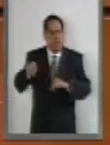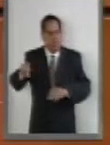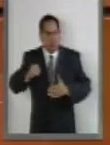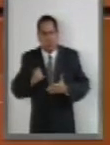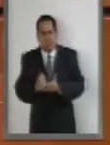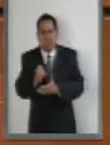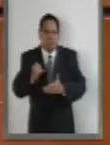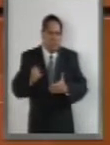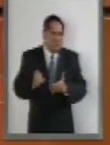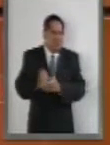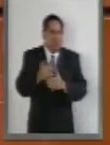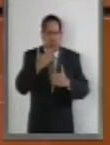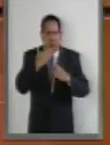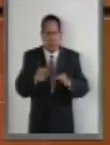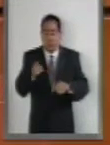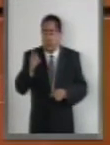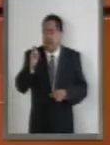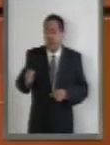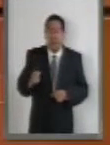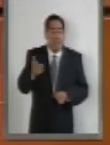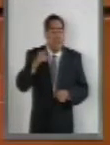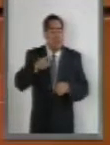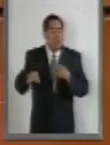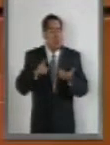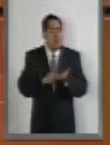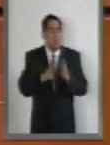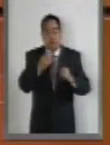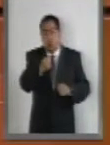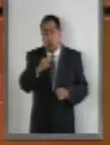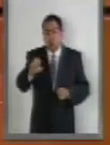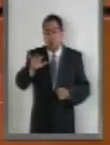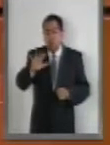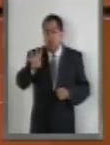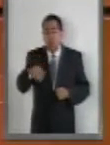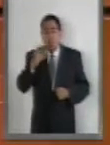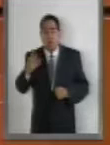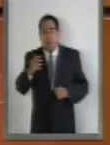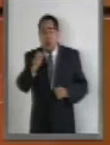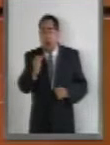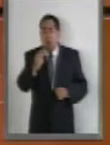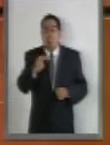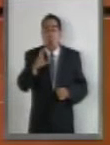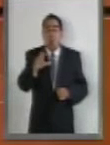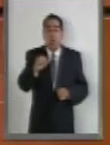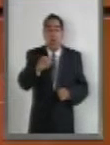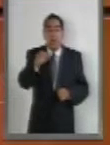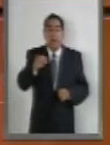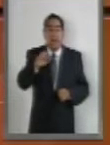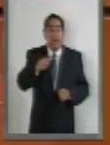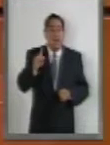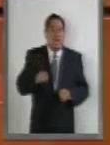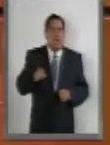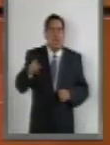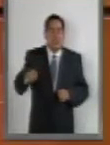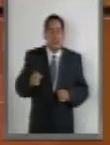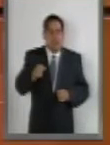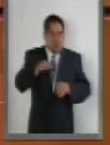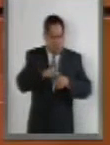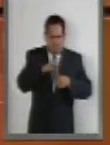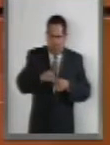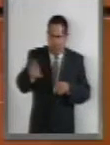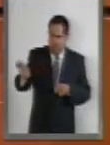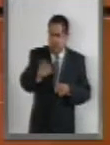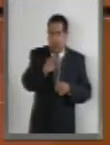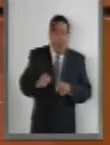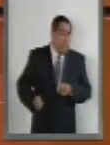decisiones, prueba de ello es que en 1954 Aurora Jiménez de Palacios fue electa como la